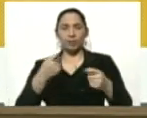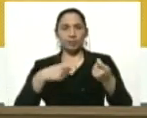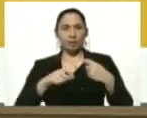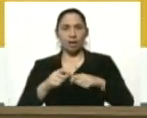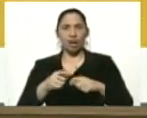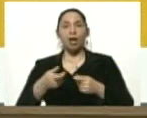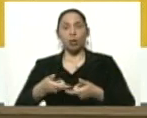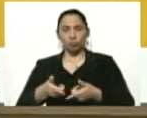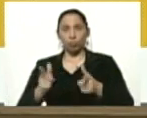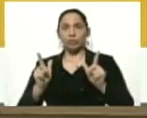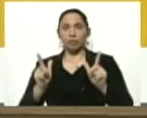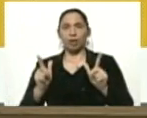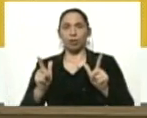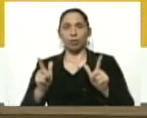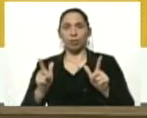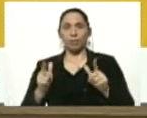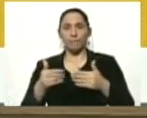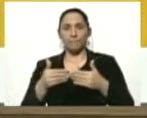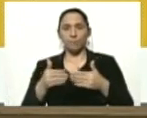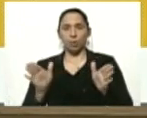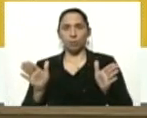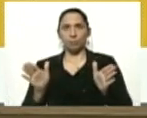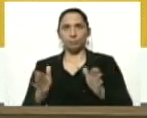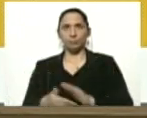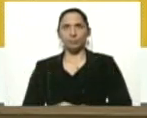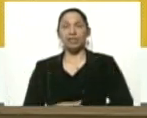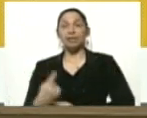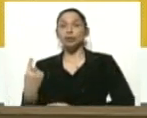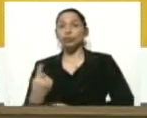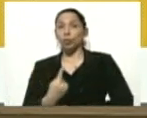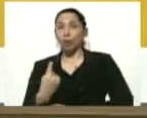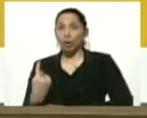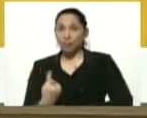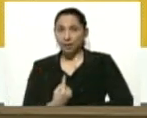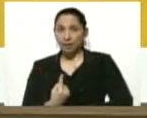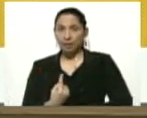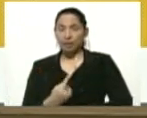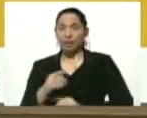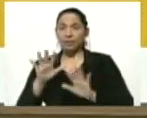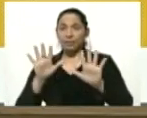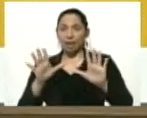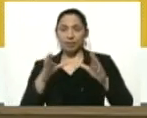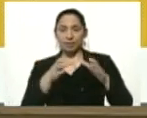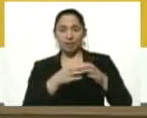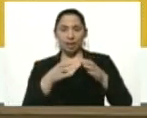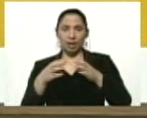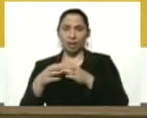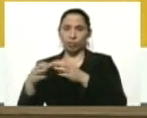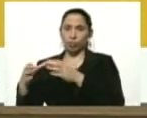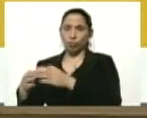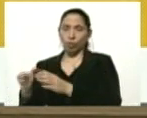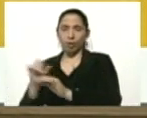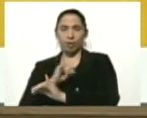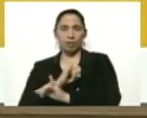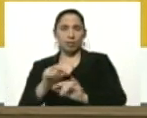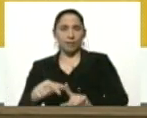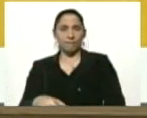autorizados a su apertura. Solamente de estos 10 sectores que se están